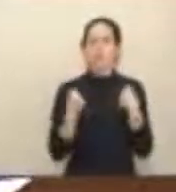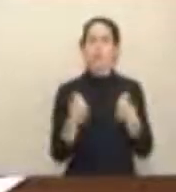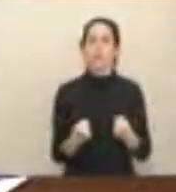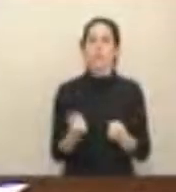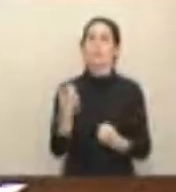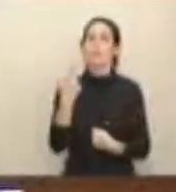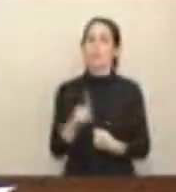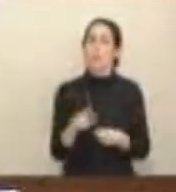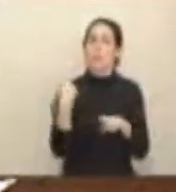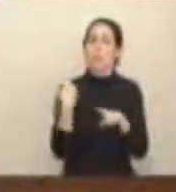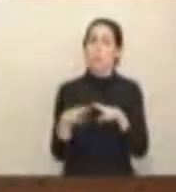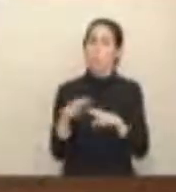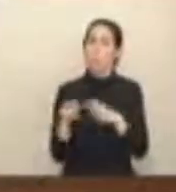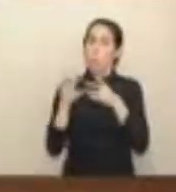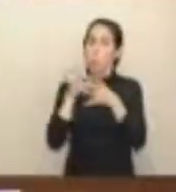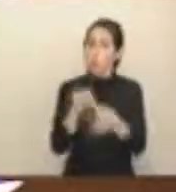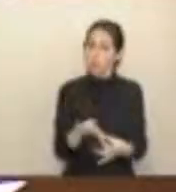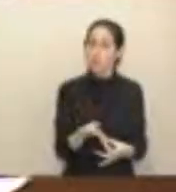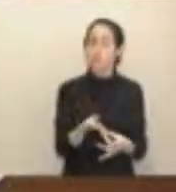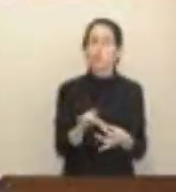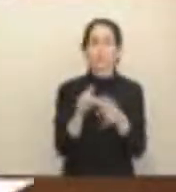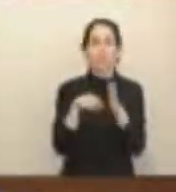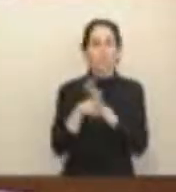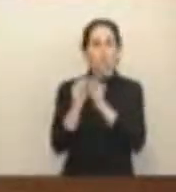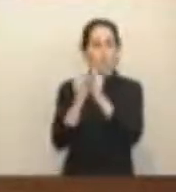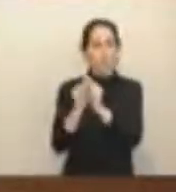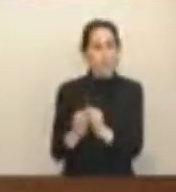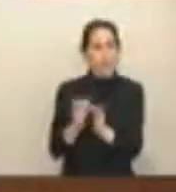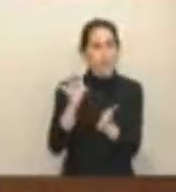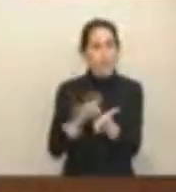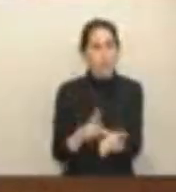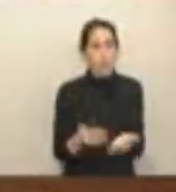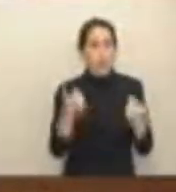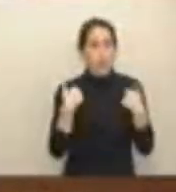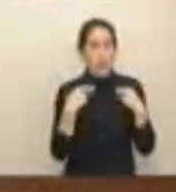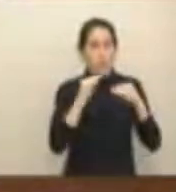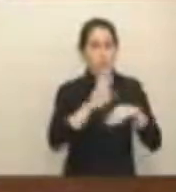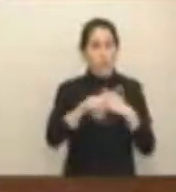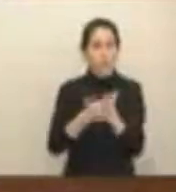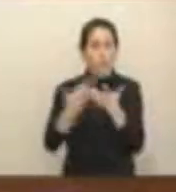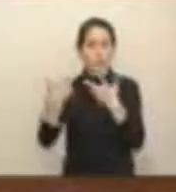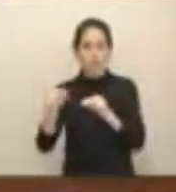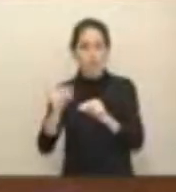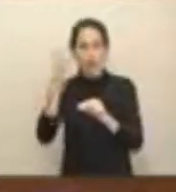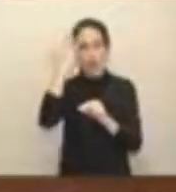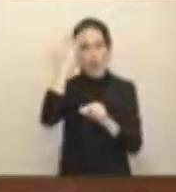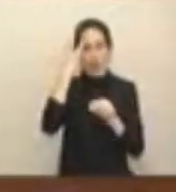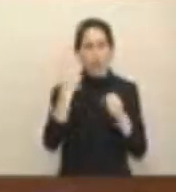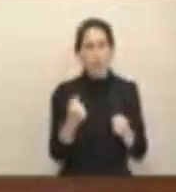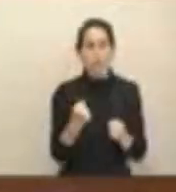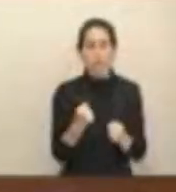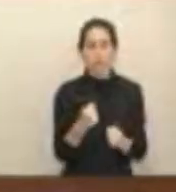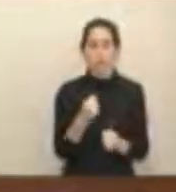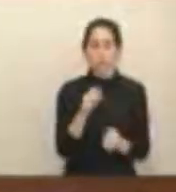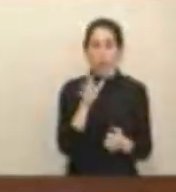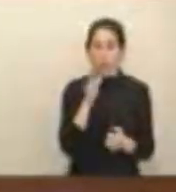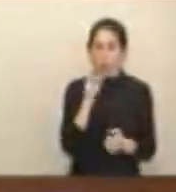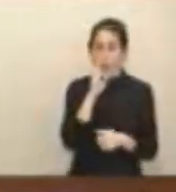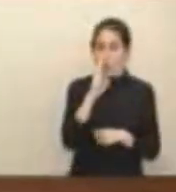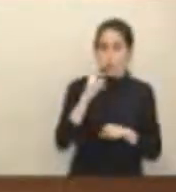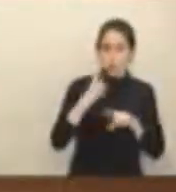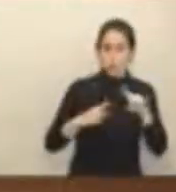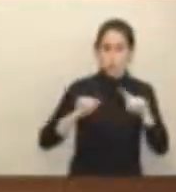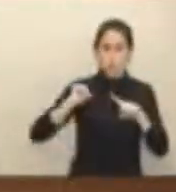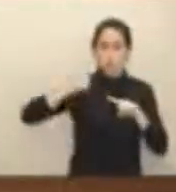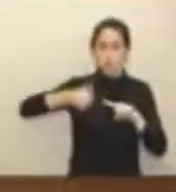en las políticas a desarrollar a lo largo de la legislatura. Al cabo de dos años y medio, señor presidente, tenemos